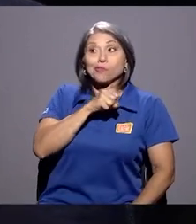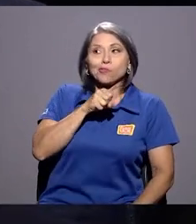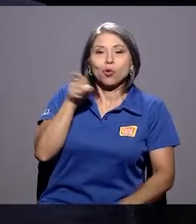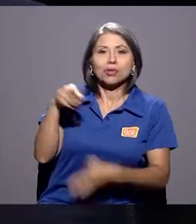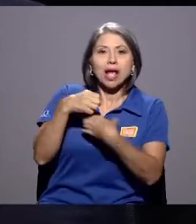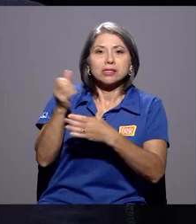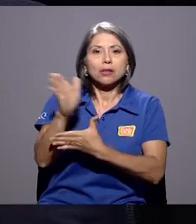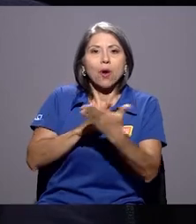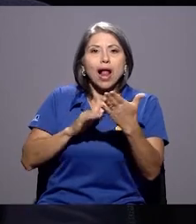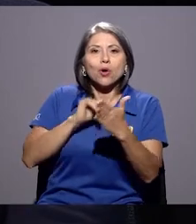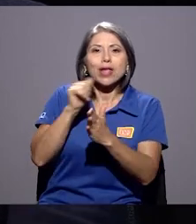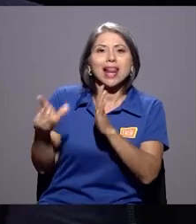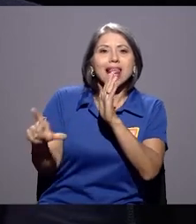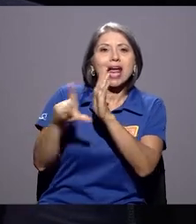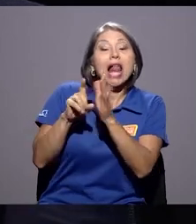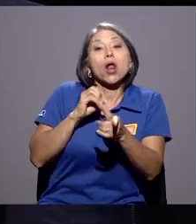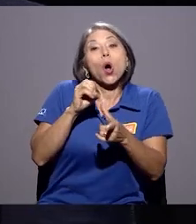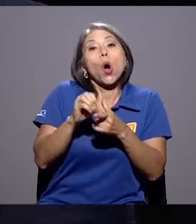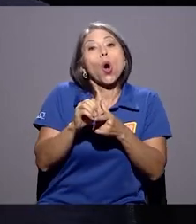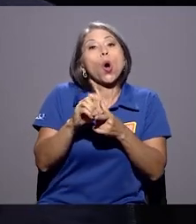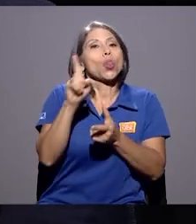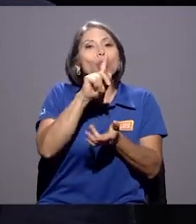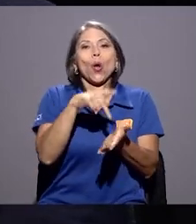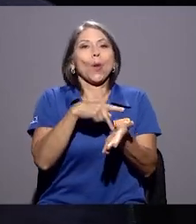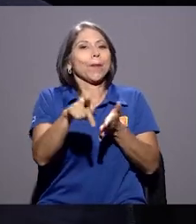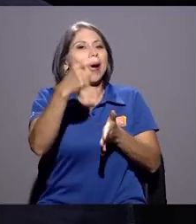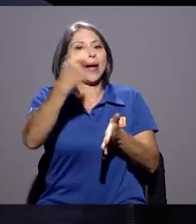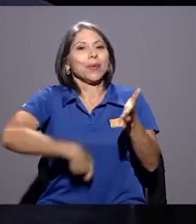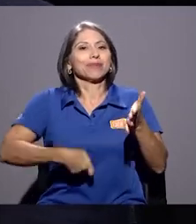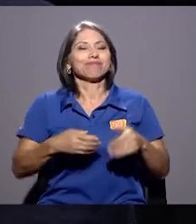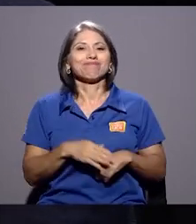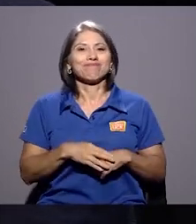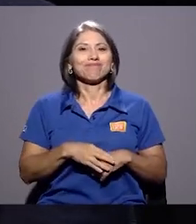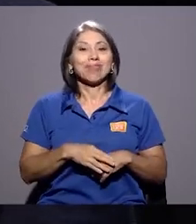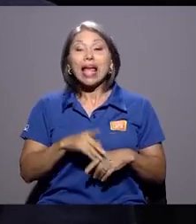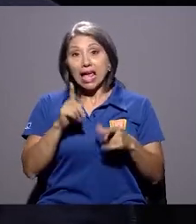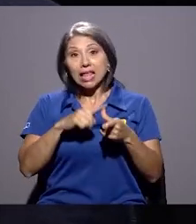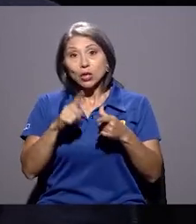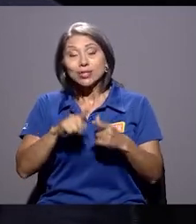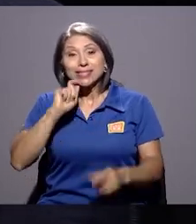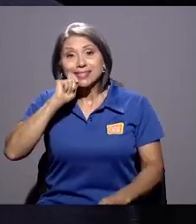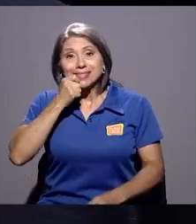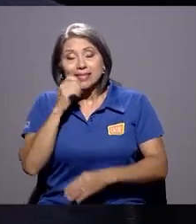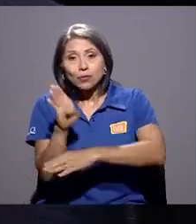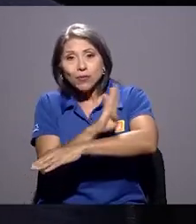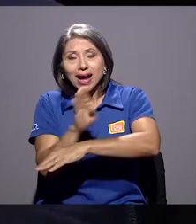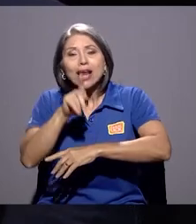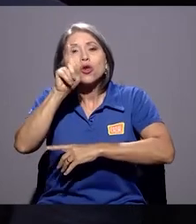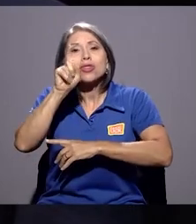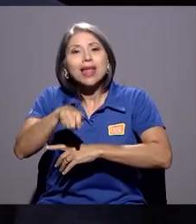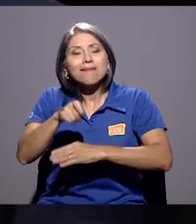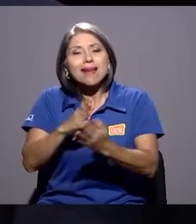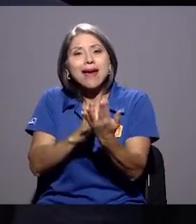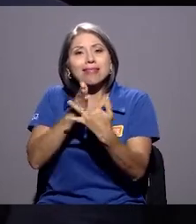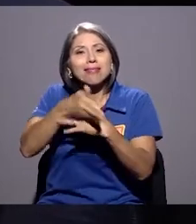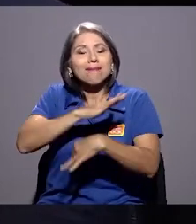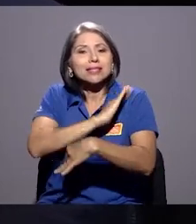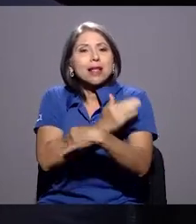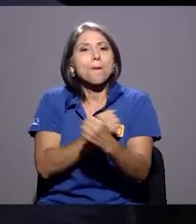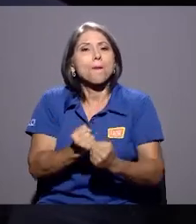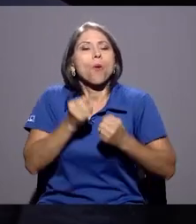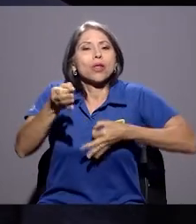mundo de lo ilegal o que estás evadiendo impuestos. Entonces, el secreto bancario ahí debería operar a través del Poder Judicial,